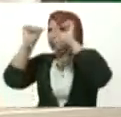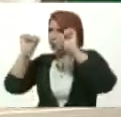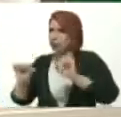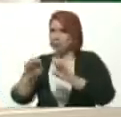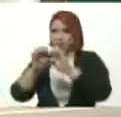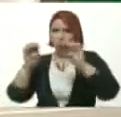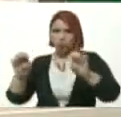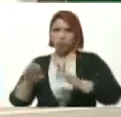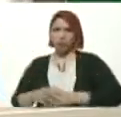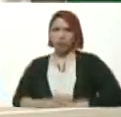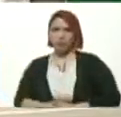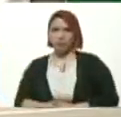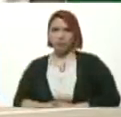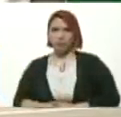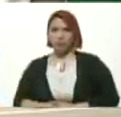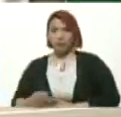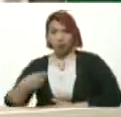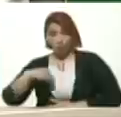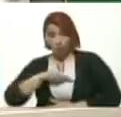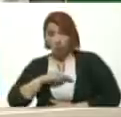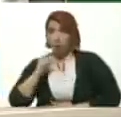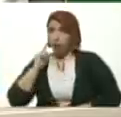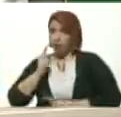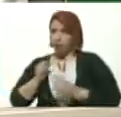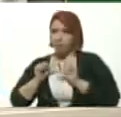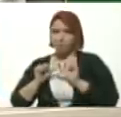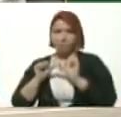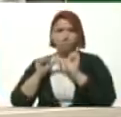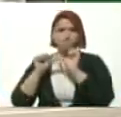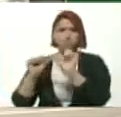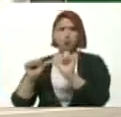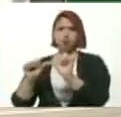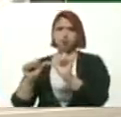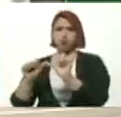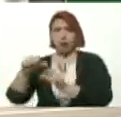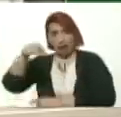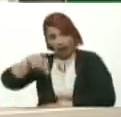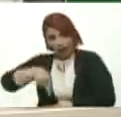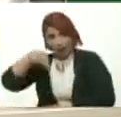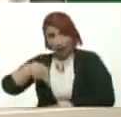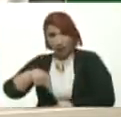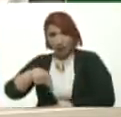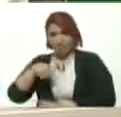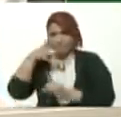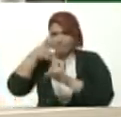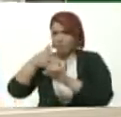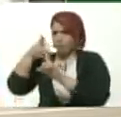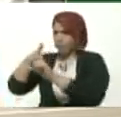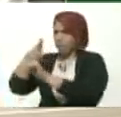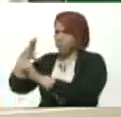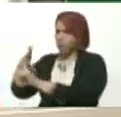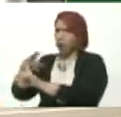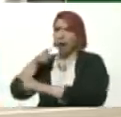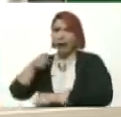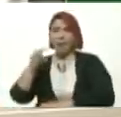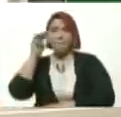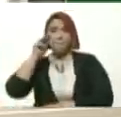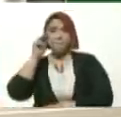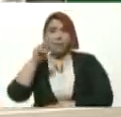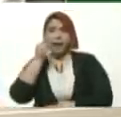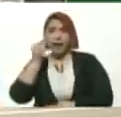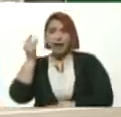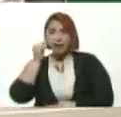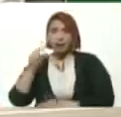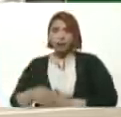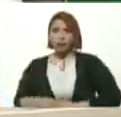Educativo Por eso nosotros Seguiremos Desde acá Formando A ese maestro A esa